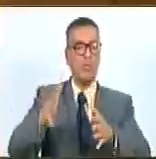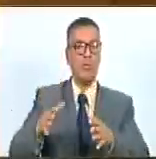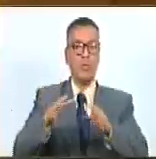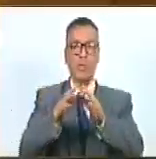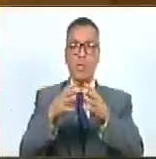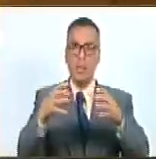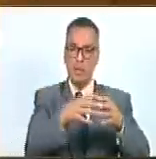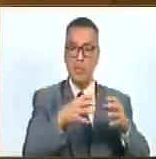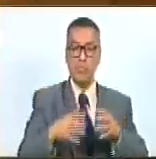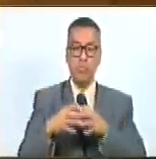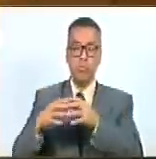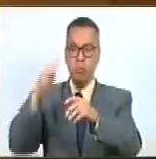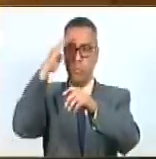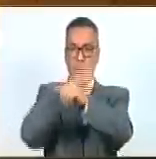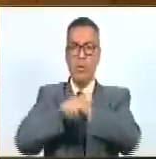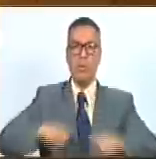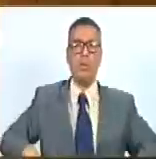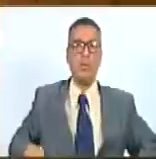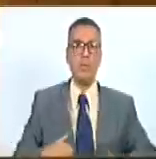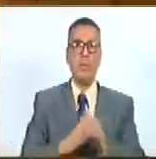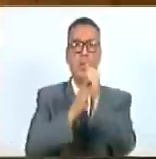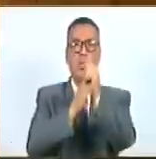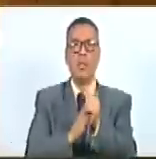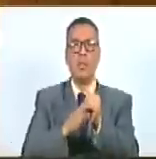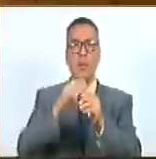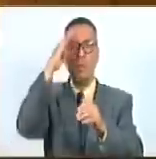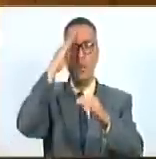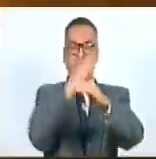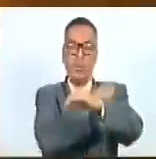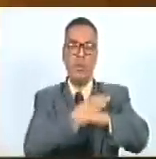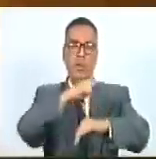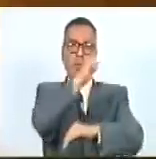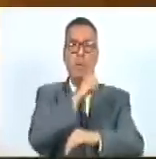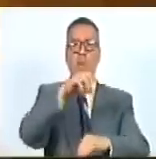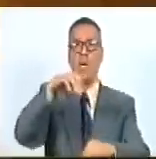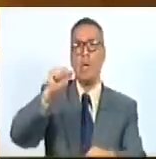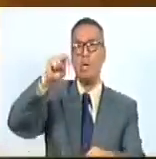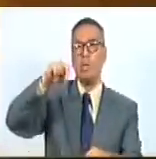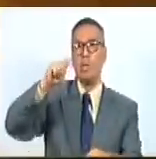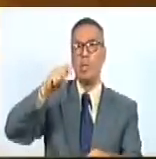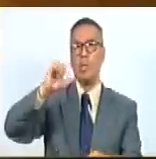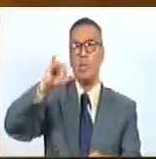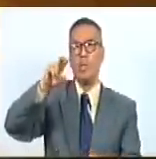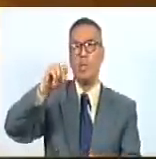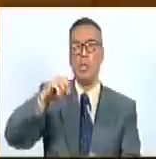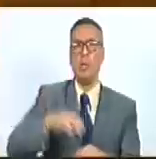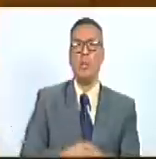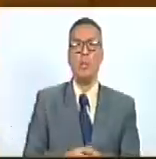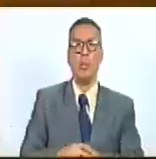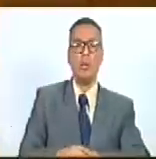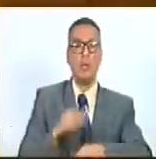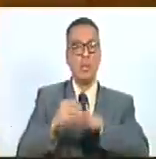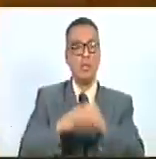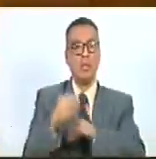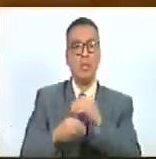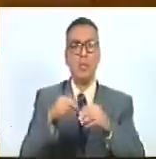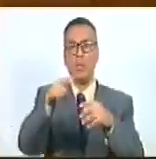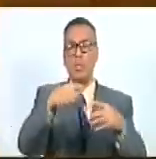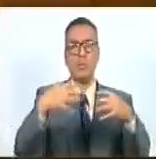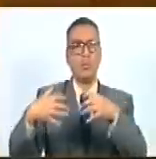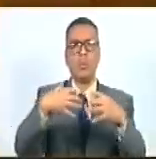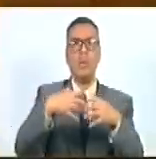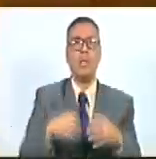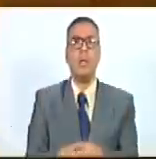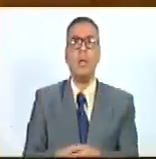ejército patriota dirigido por el general Antonio José de Sucre. Enmarcándose esta batalla